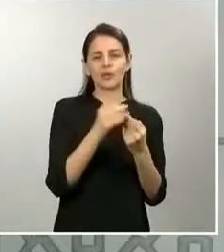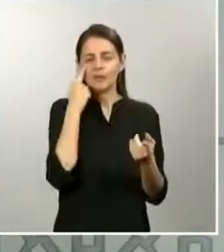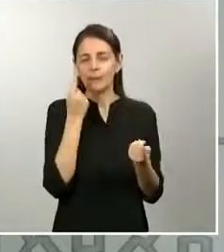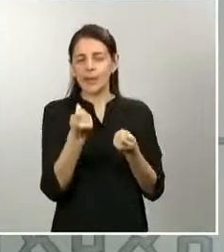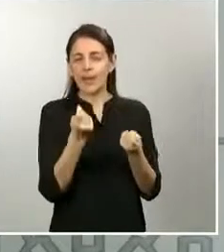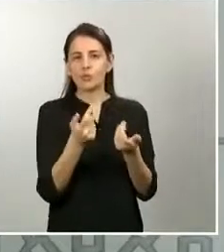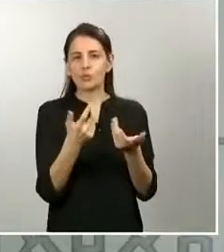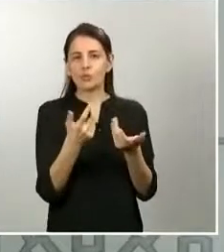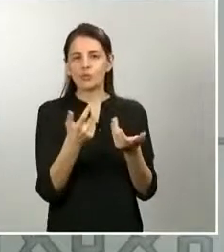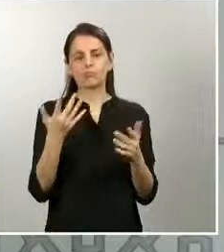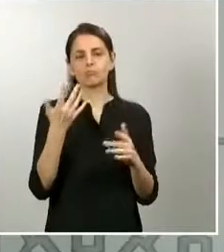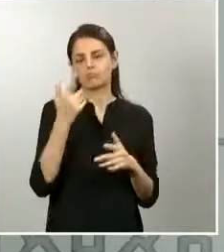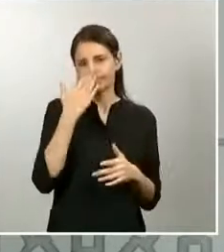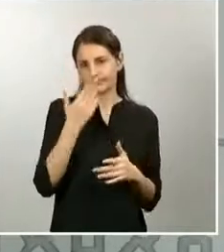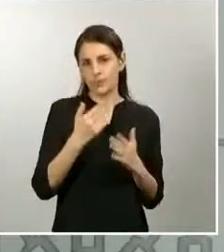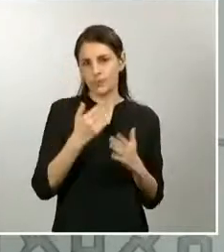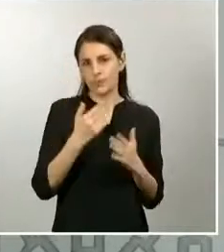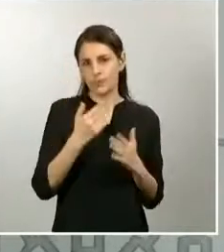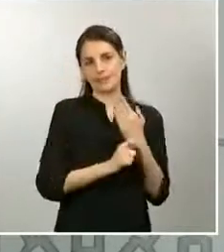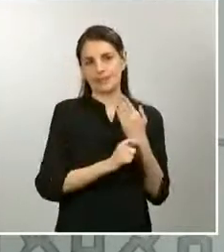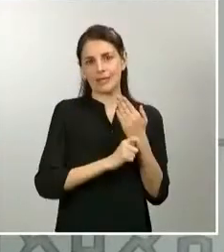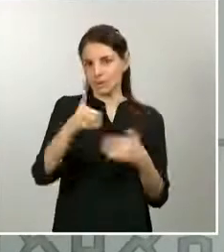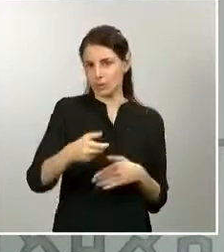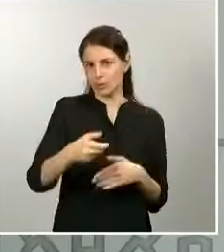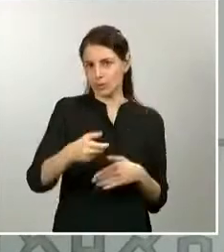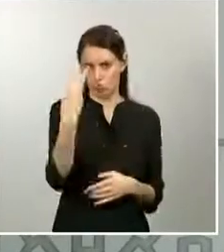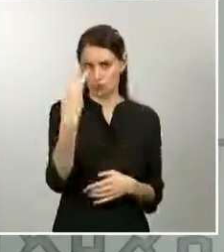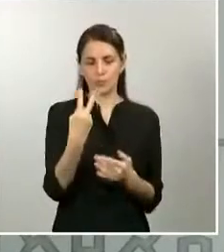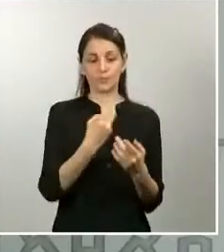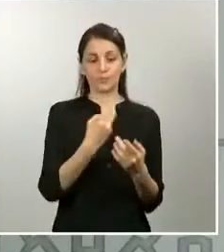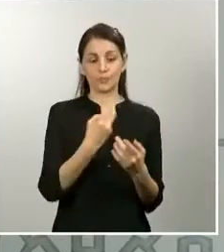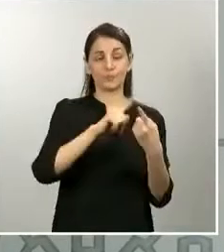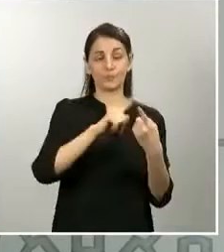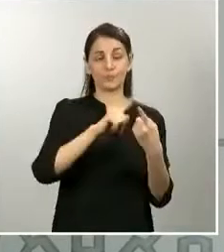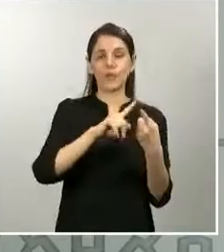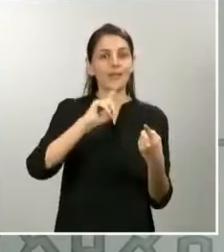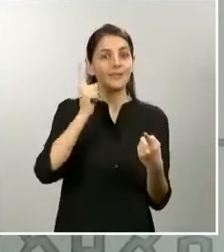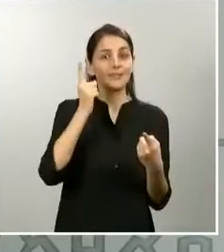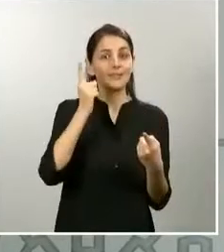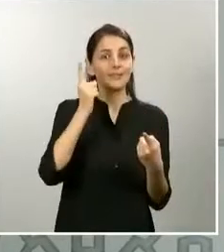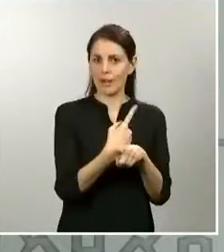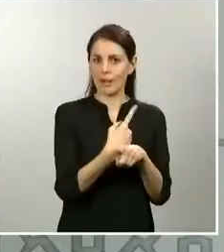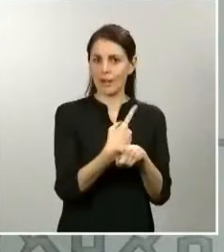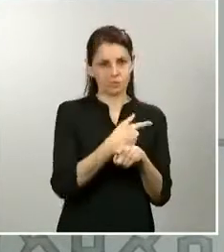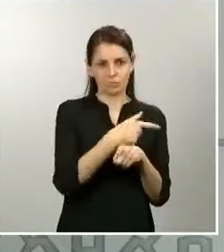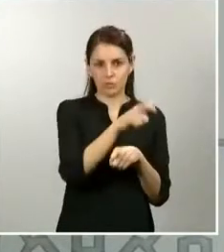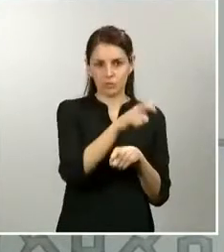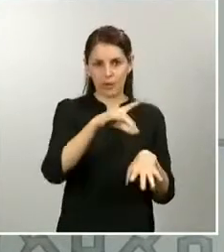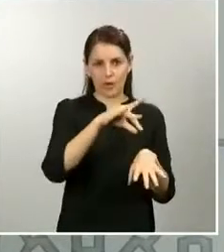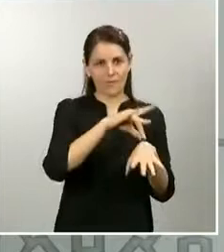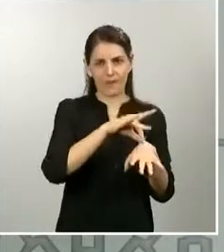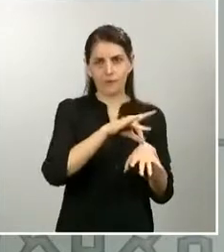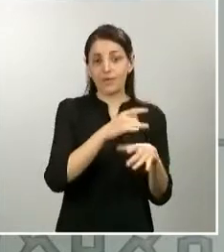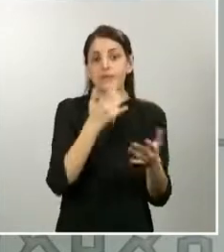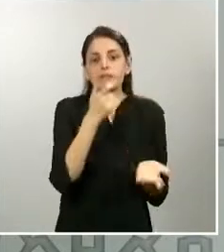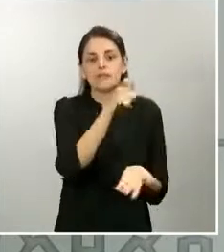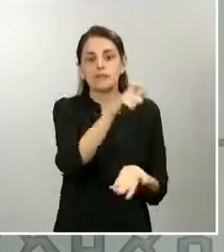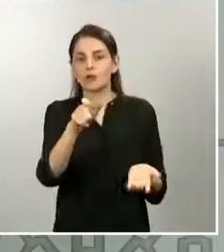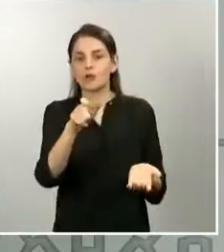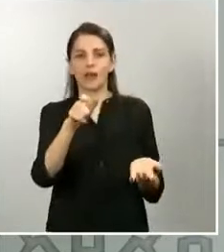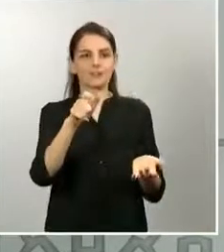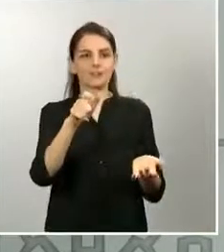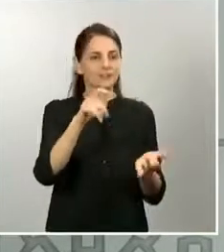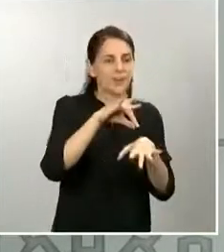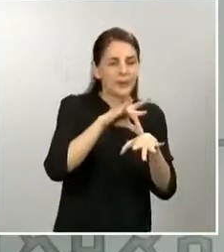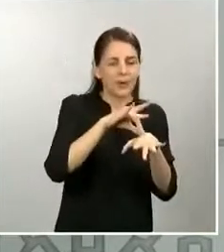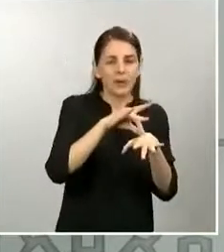importantes. Una sería todo lo que es la detección precoz de los casos, cualquier caso infectado detectarlo precozmente para